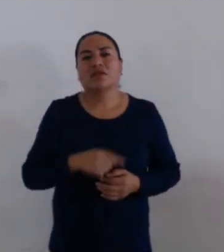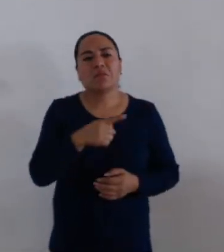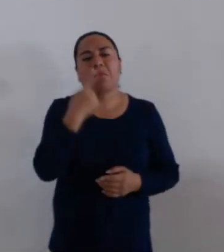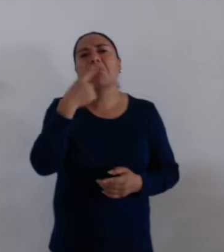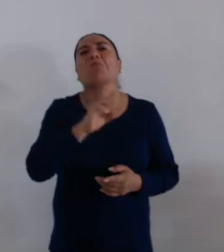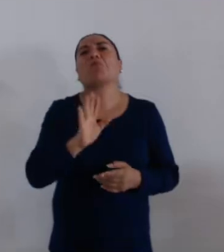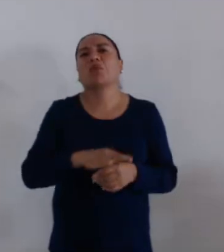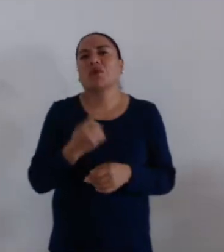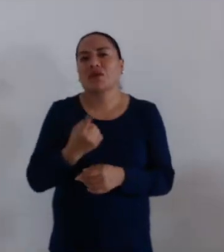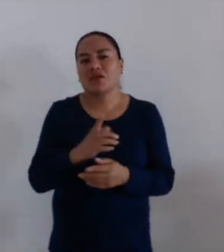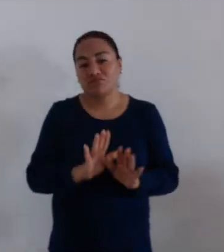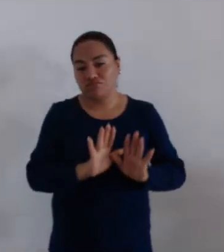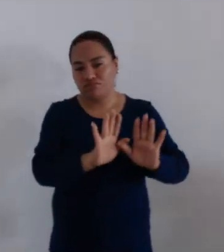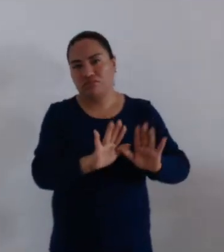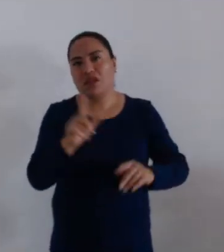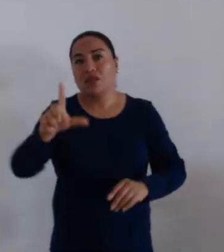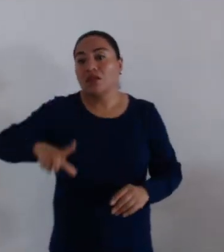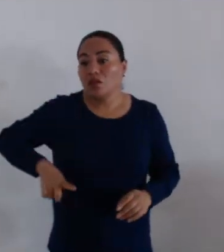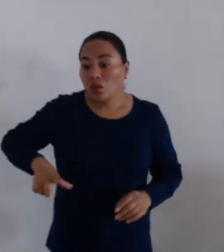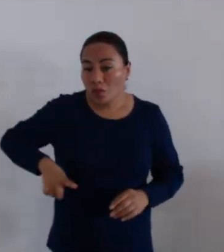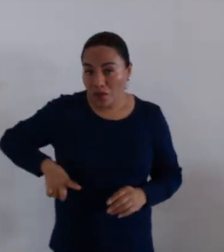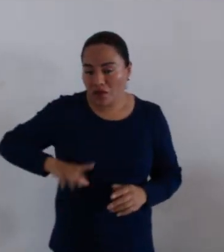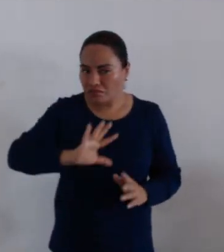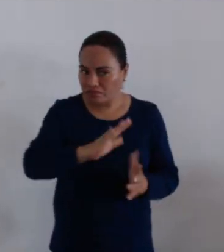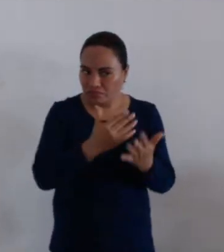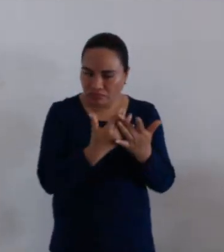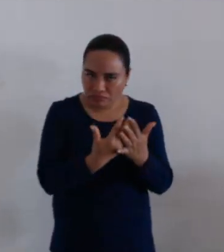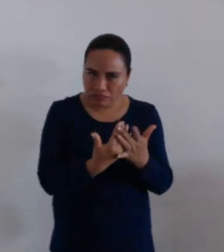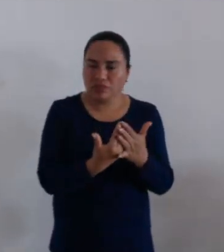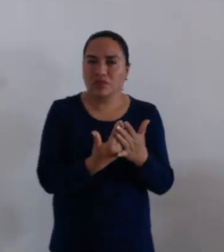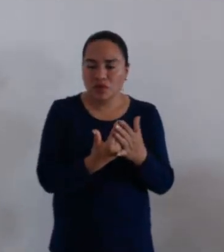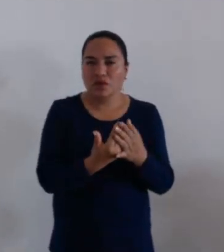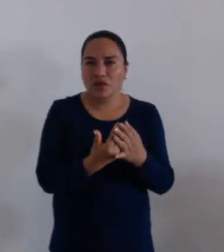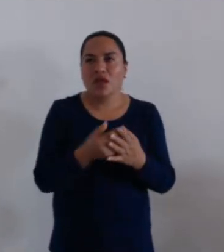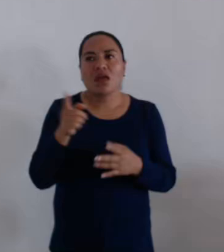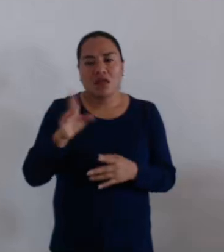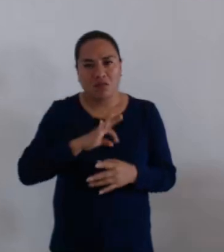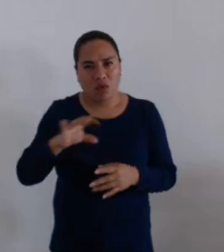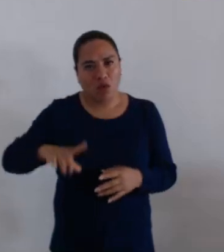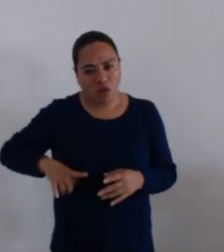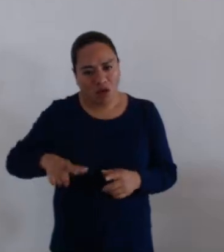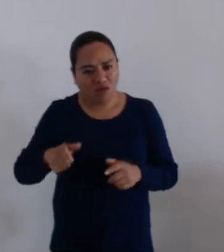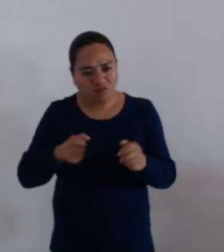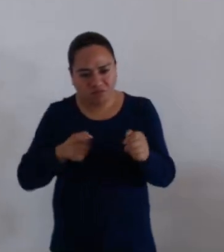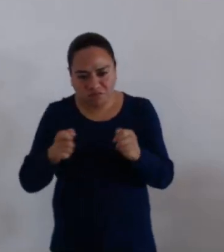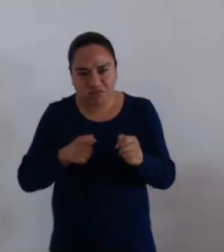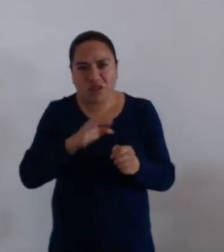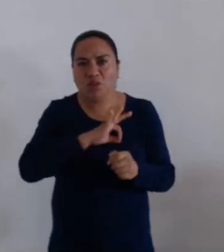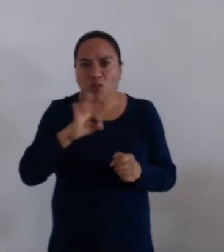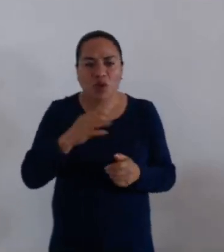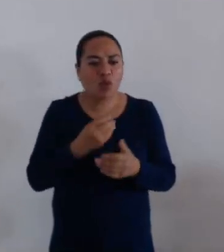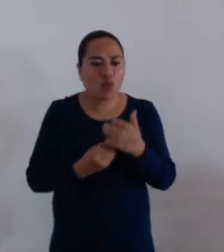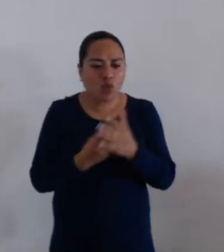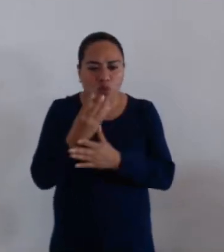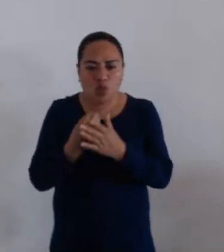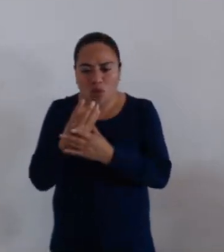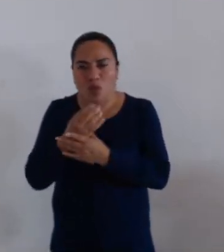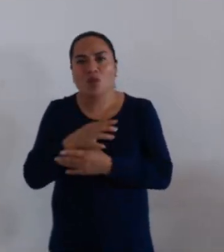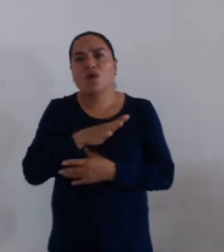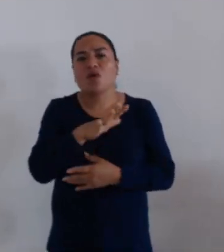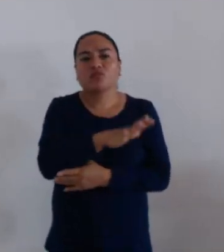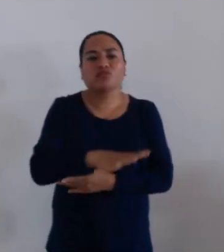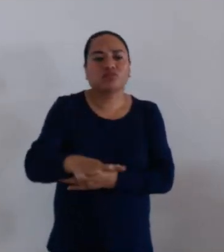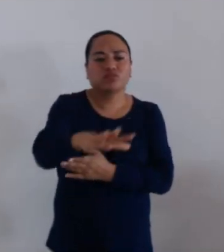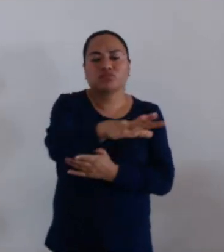precisamente que el gobierno del estado, en uso de sus atribuciones, actualizara y definiera la zona